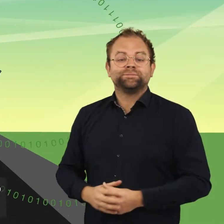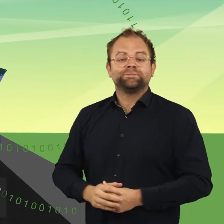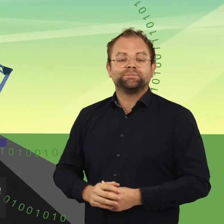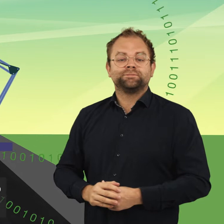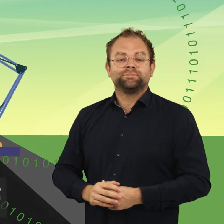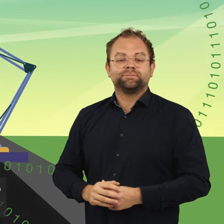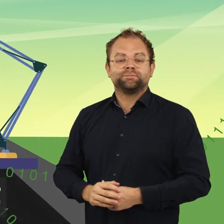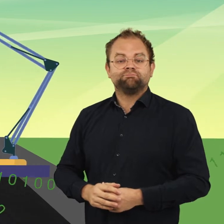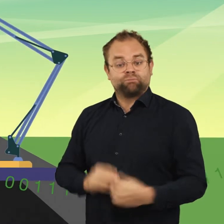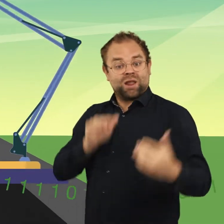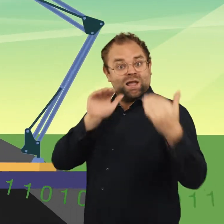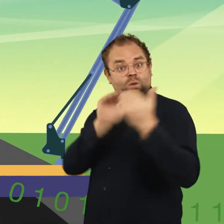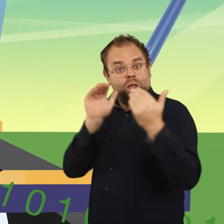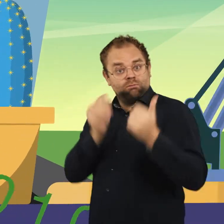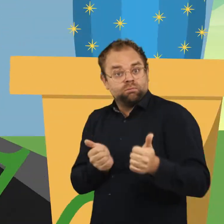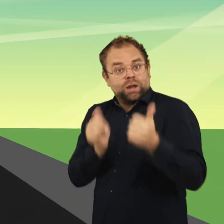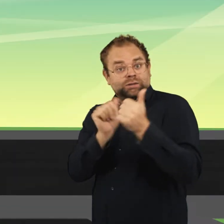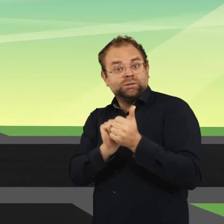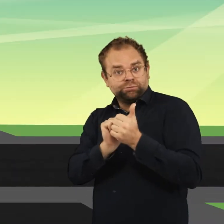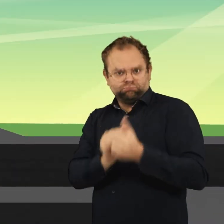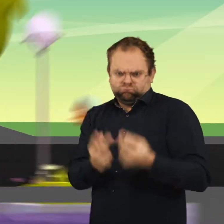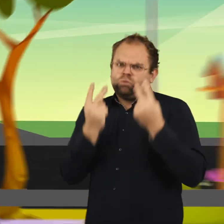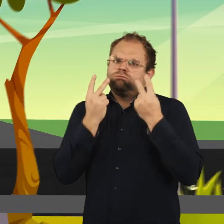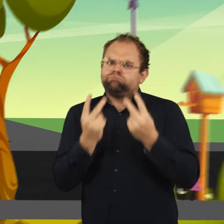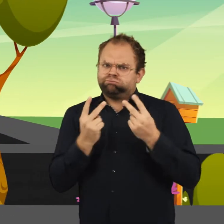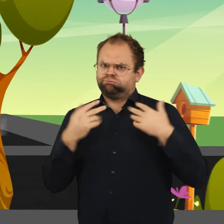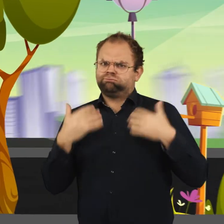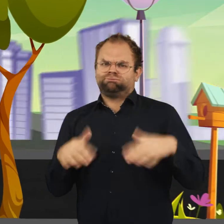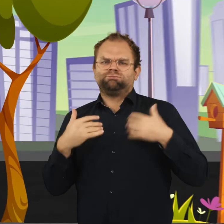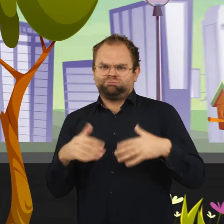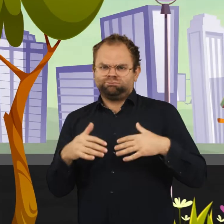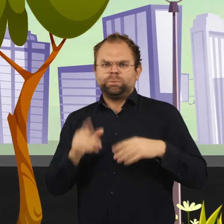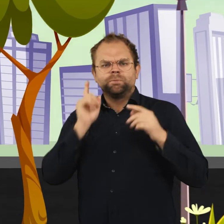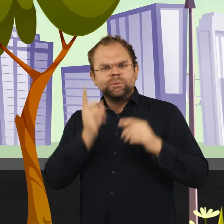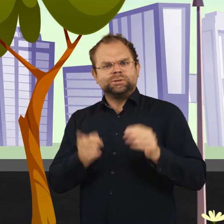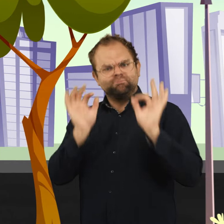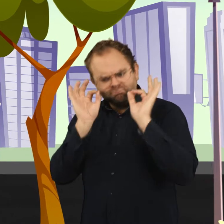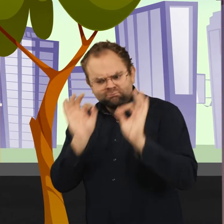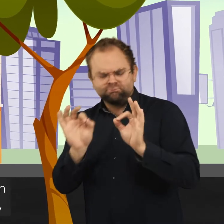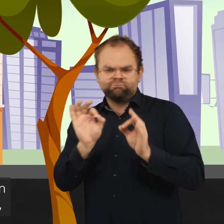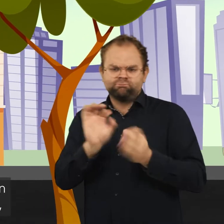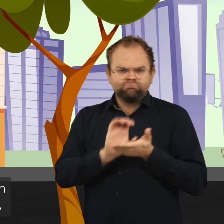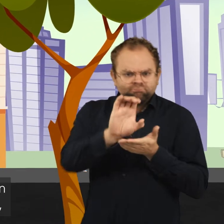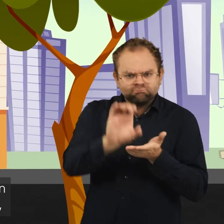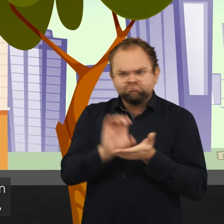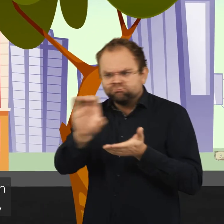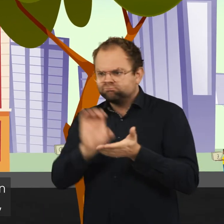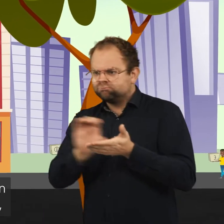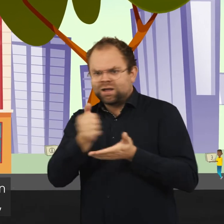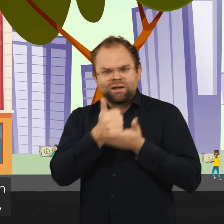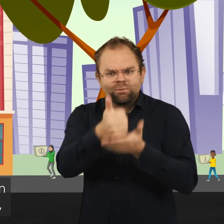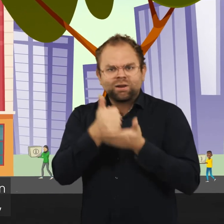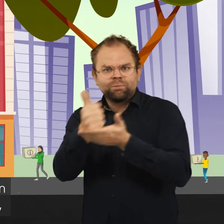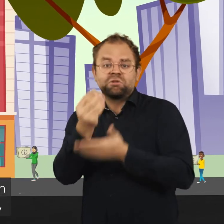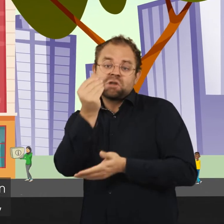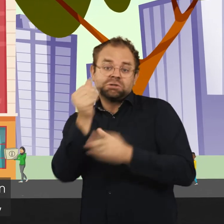necesarios. Una alianza igualitaria no solo es importante, sino crucial. Debe existir una